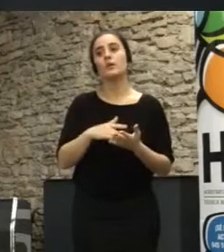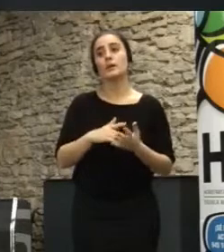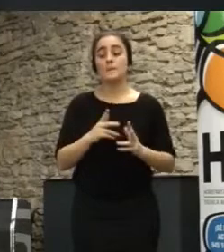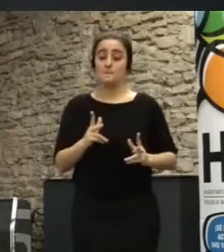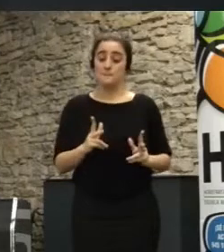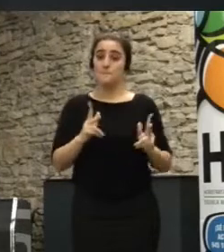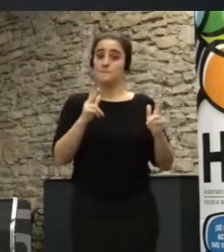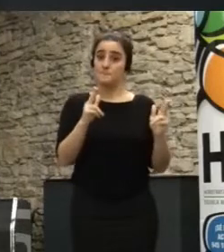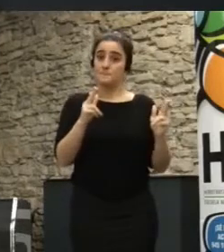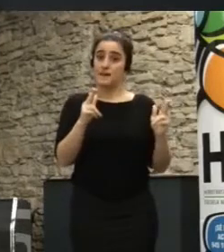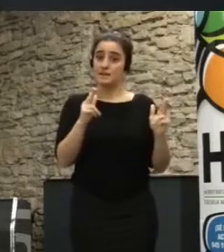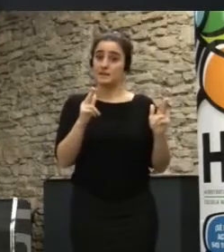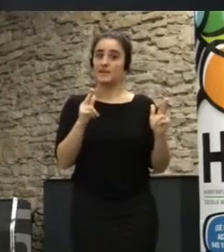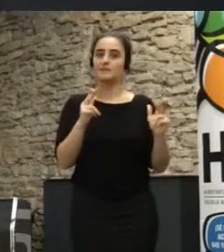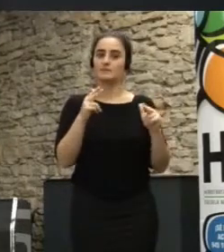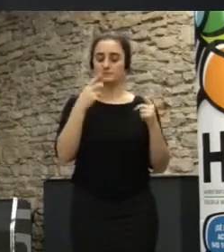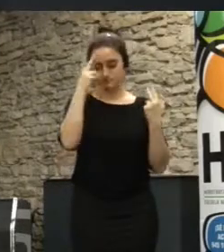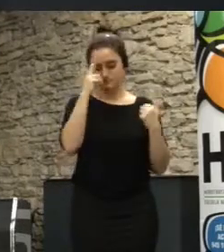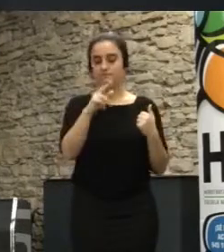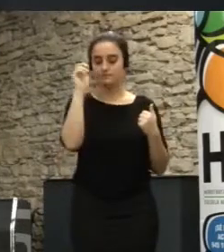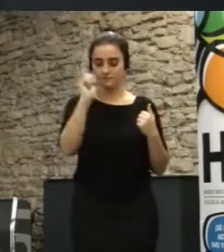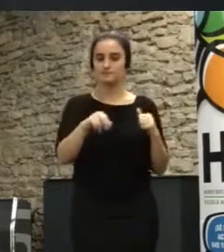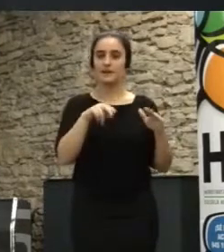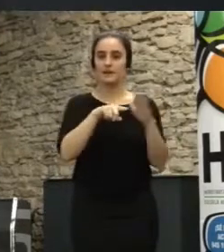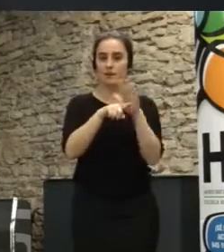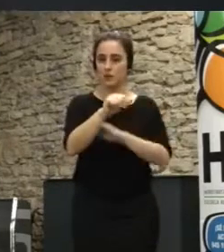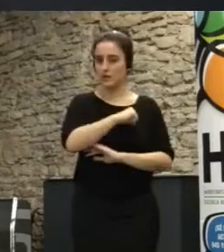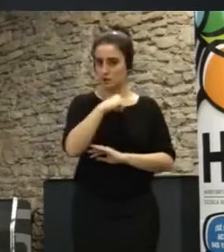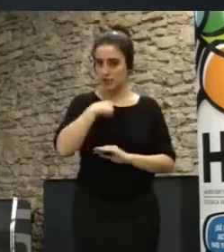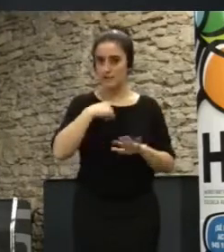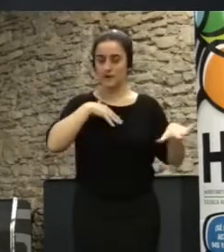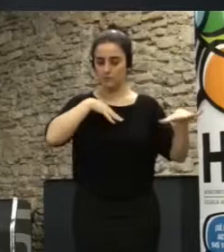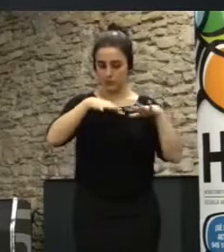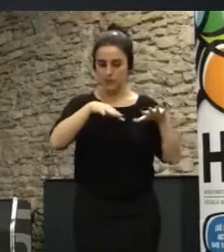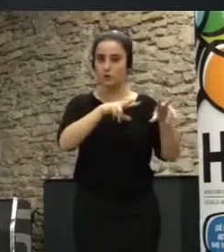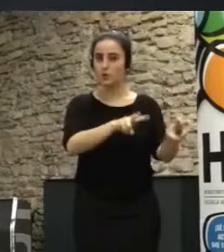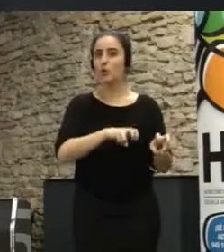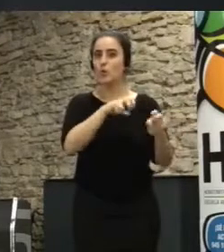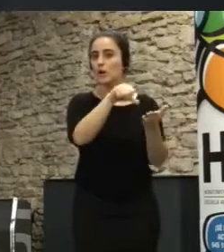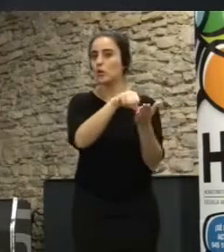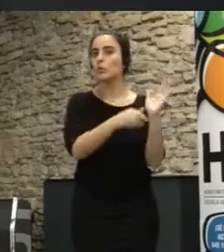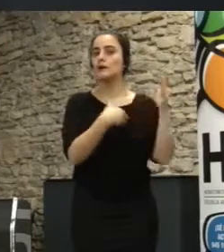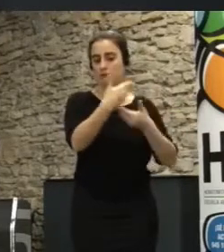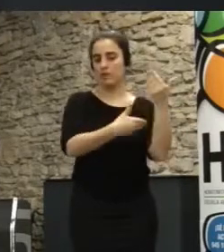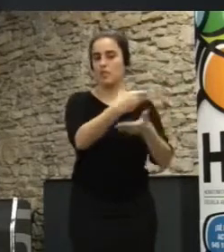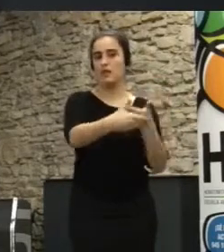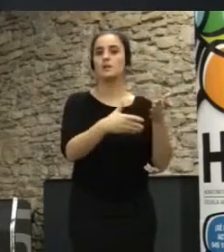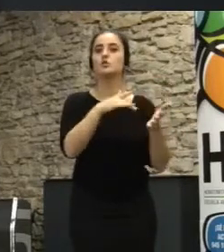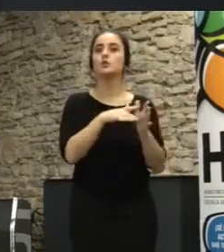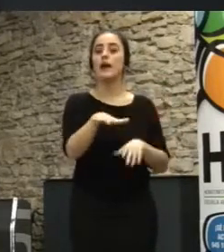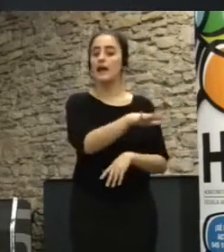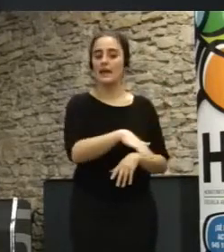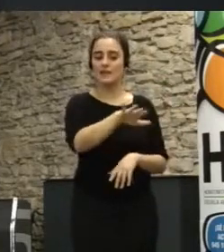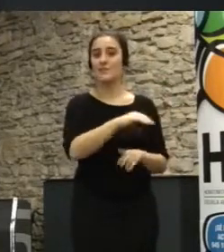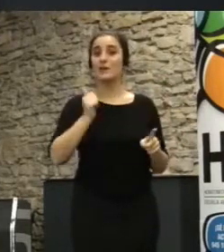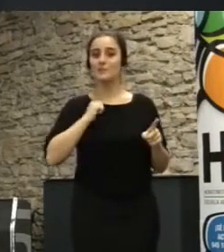una parte autogestionada para colectivos movimientos va a mantener el huerto urbano va a haber como un espacio así se va a aprovechar mejor